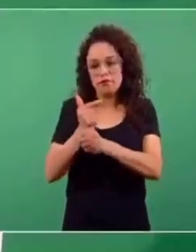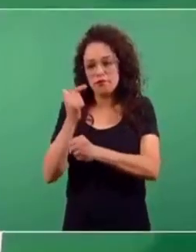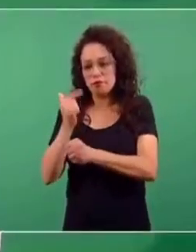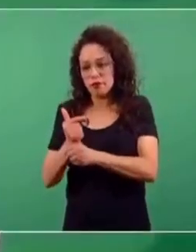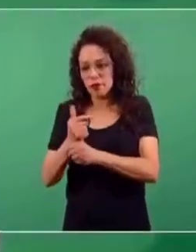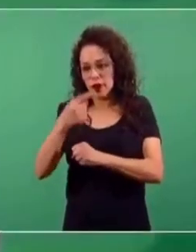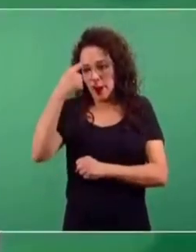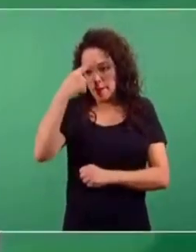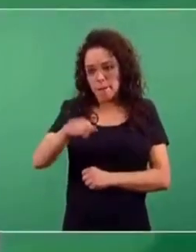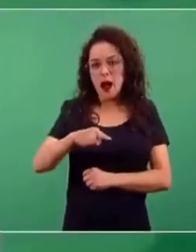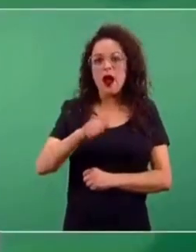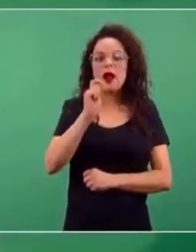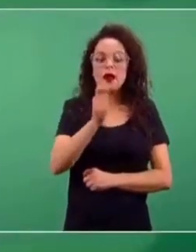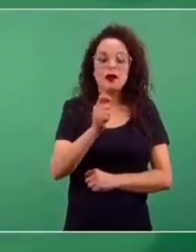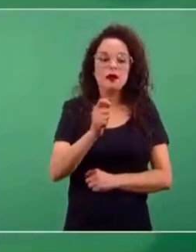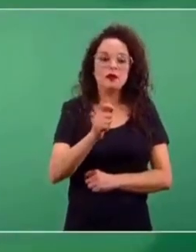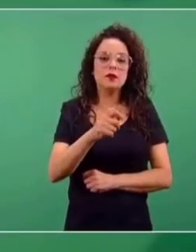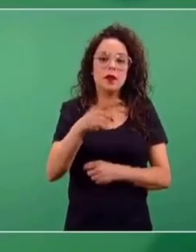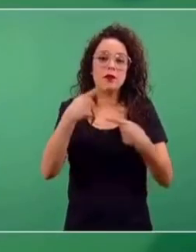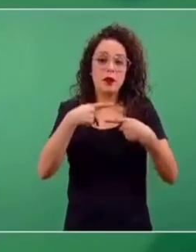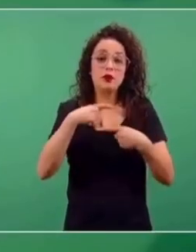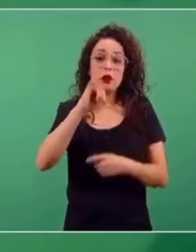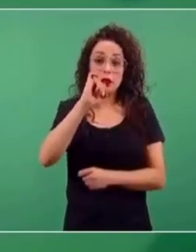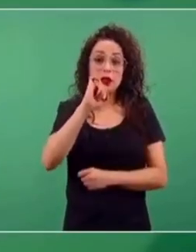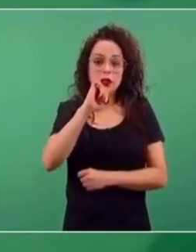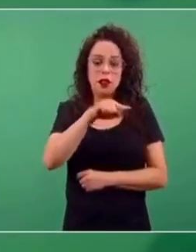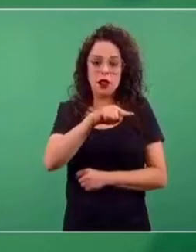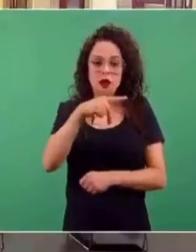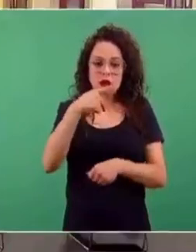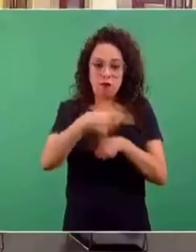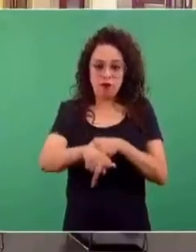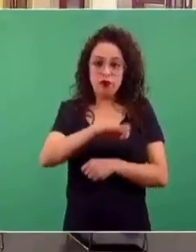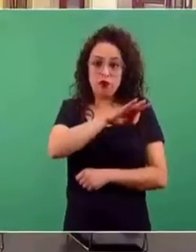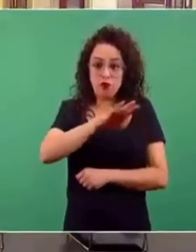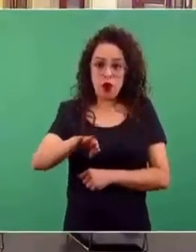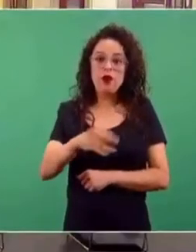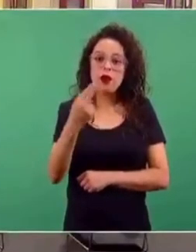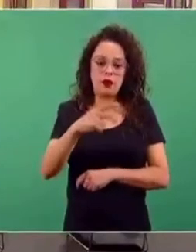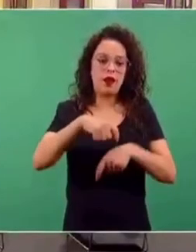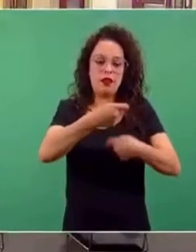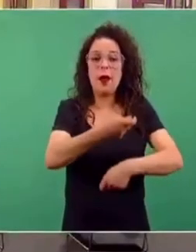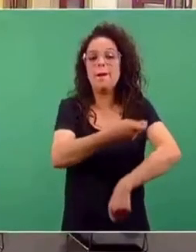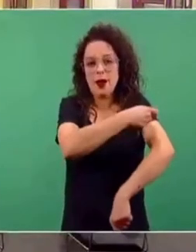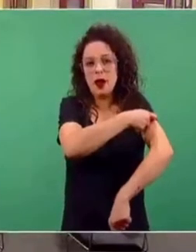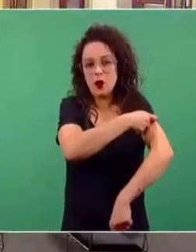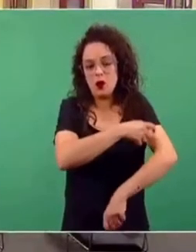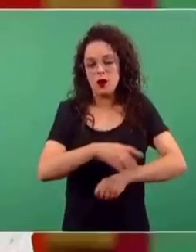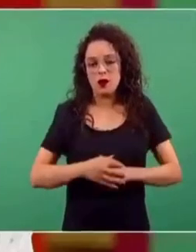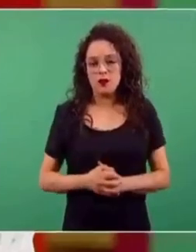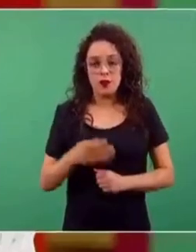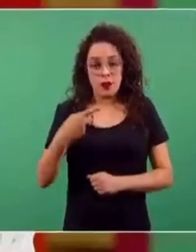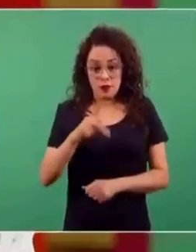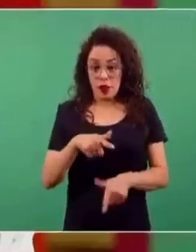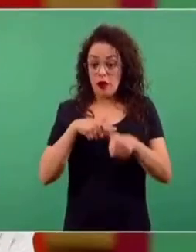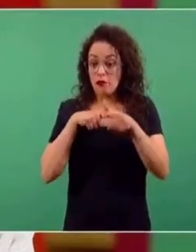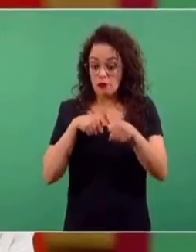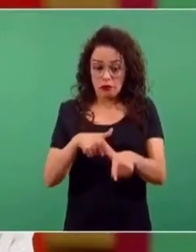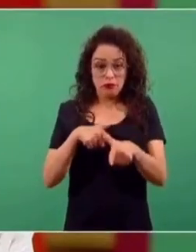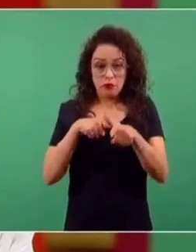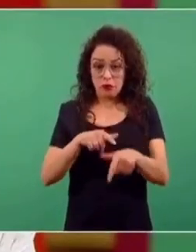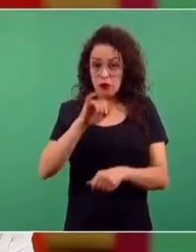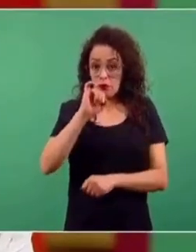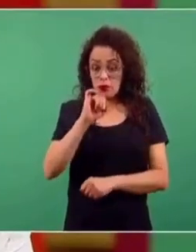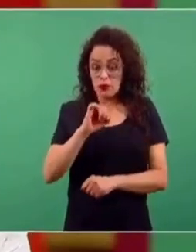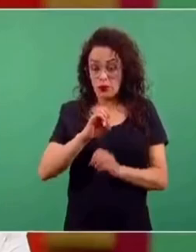oportuna de las personas que sí están en condición de riesgo. Pero desde luego seguiremos protegiendo a quien haya que